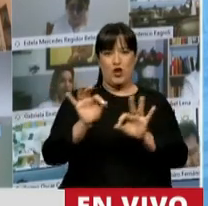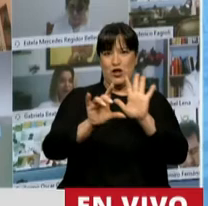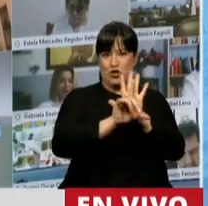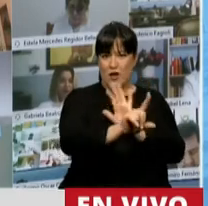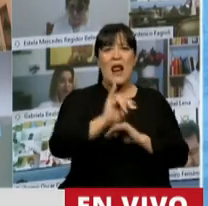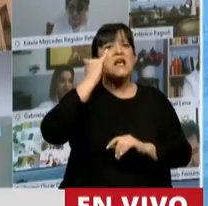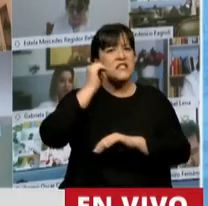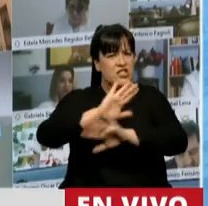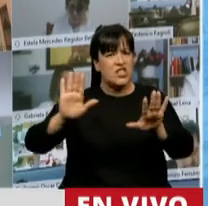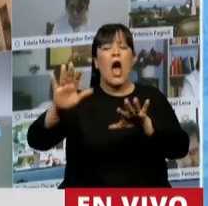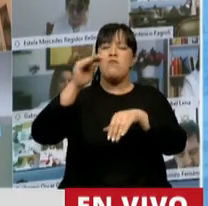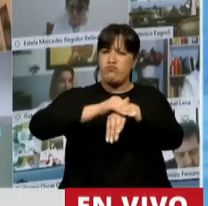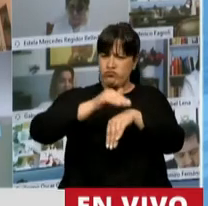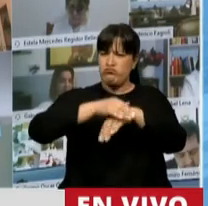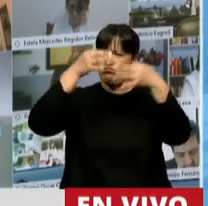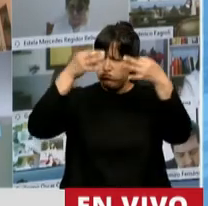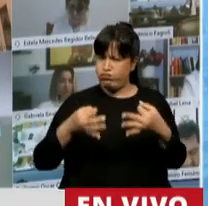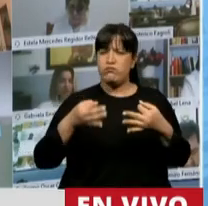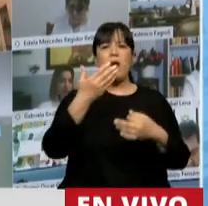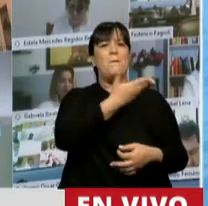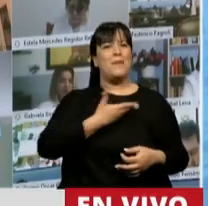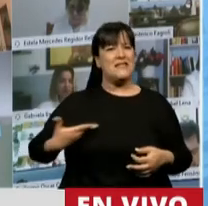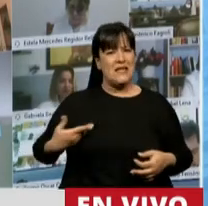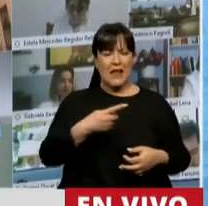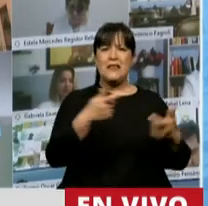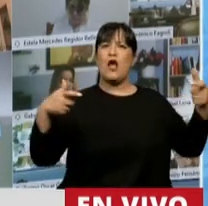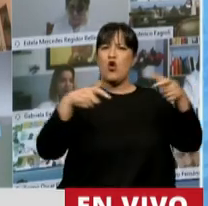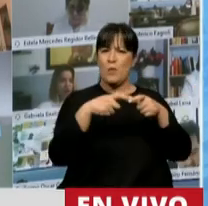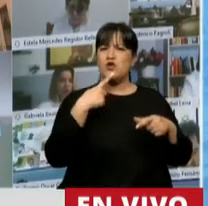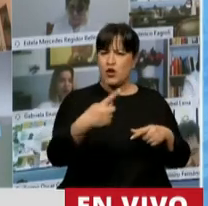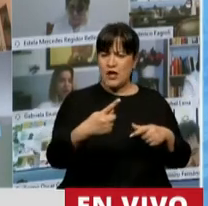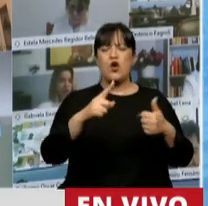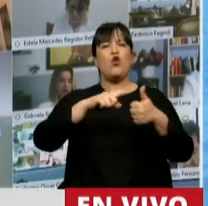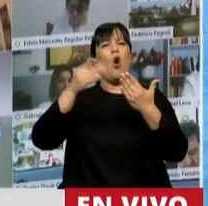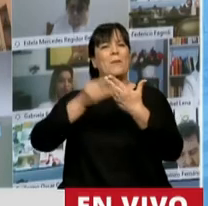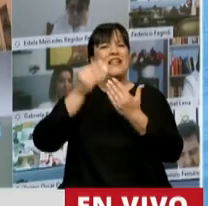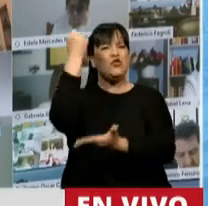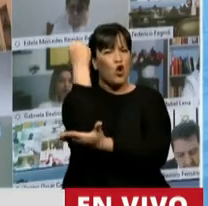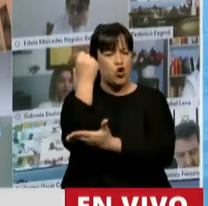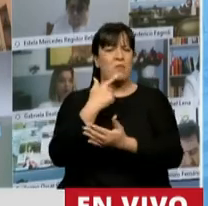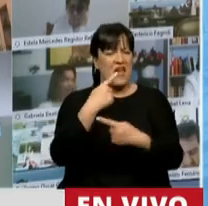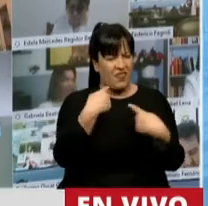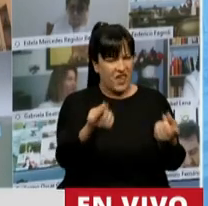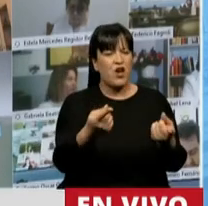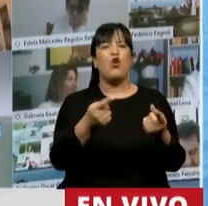Ya hay un compromiso, lo manifestó el Presidente de la Comisión, el Ministro de Economía, los funcionarios que vinieron